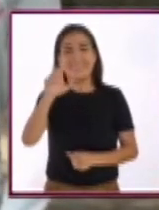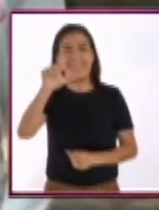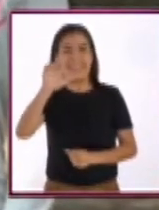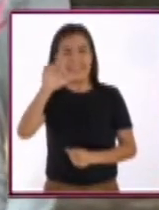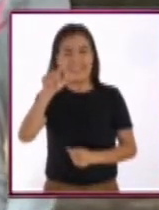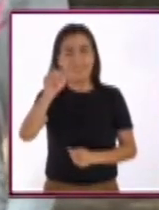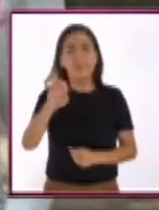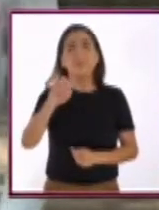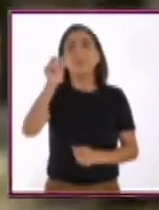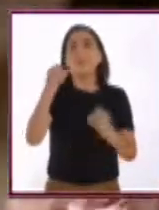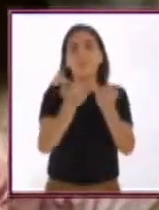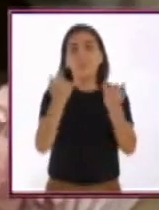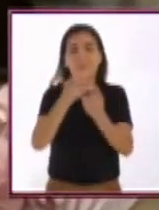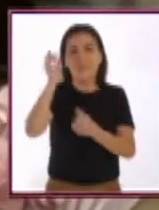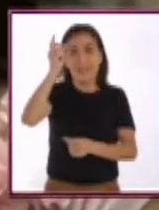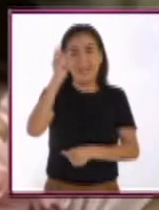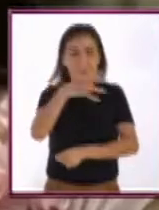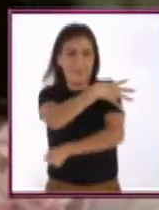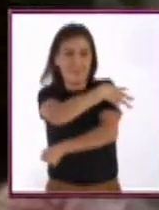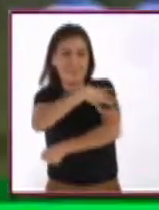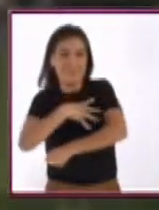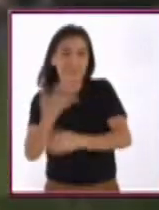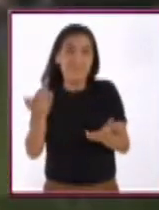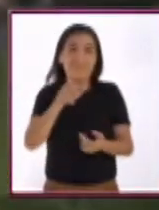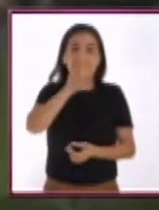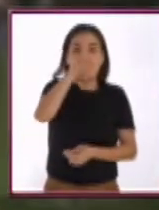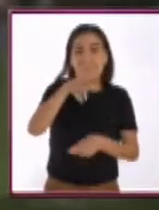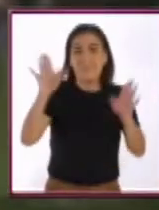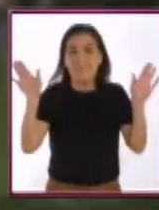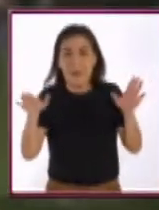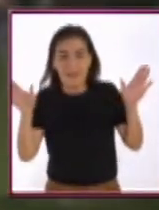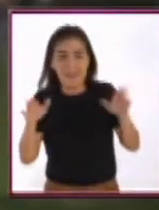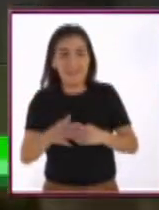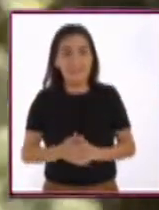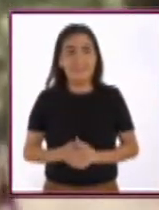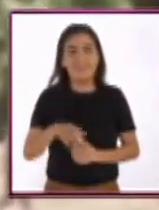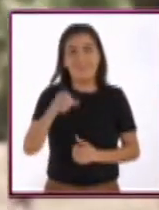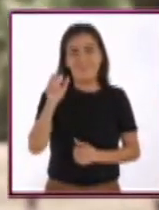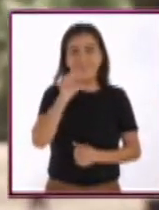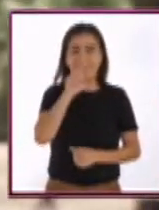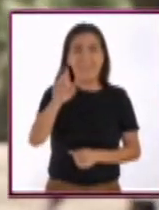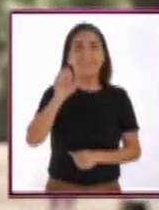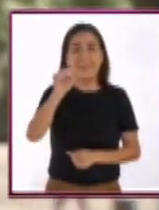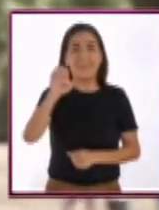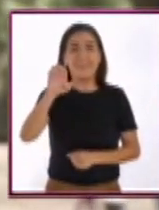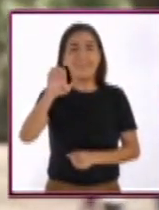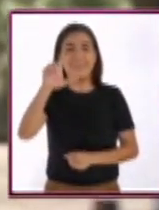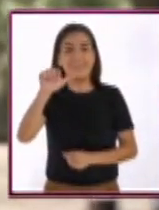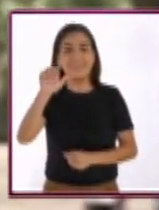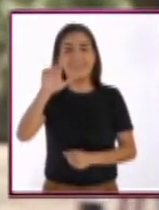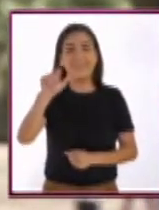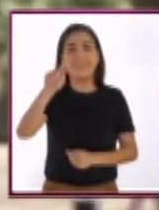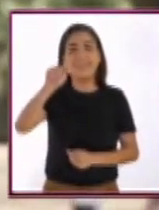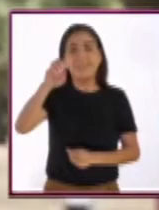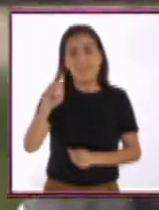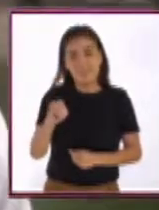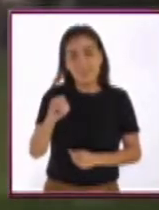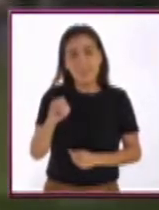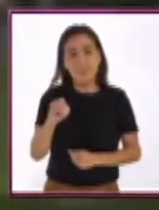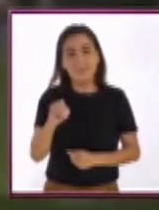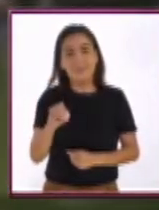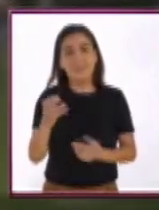como a una cebra. A un pájaro. Me suena... Celacanto...